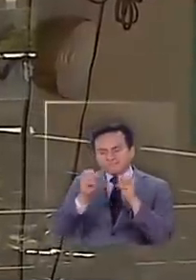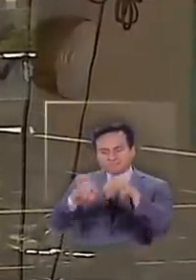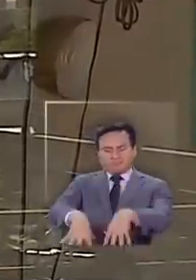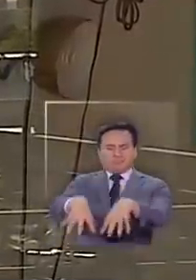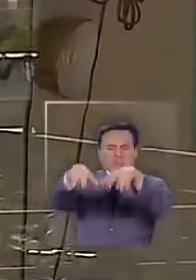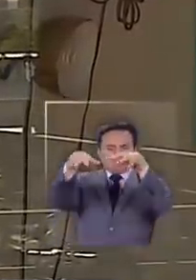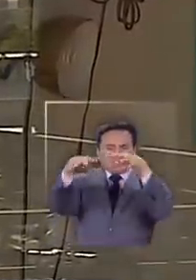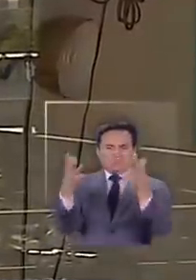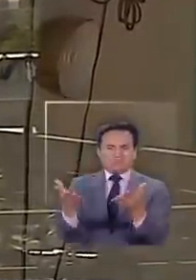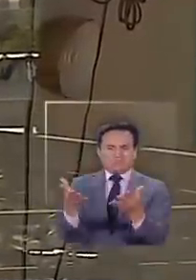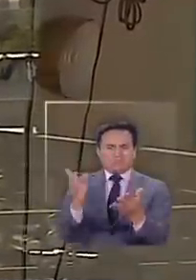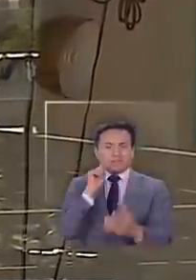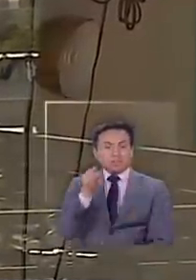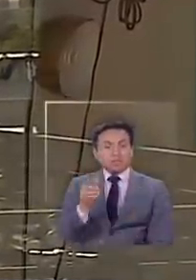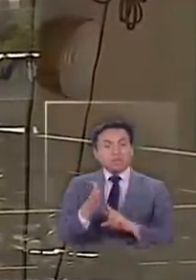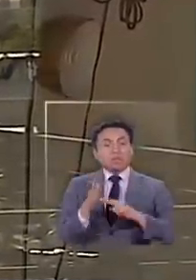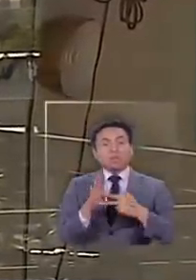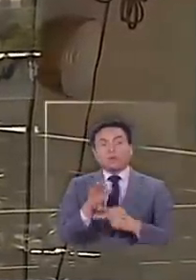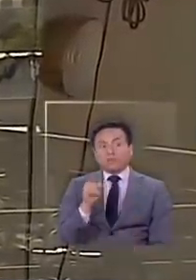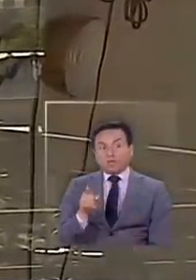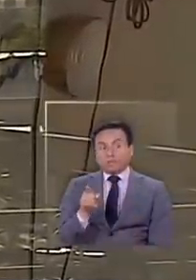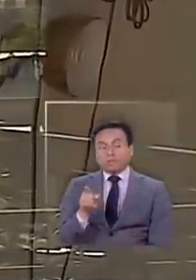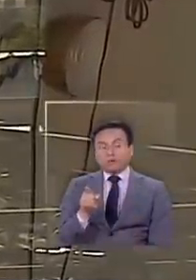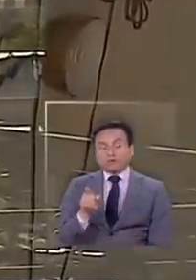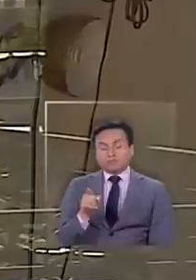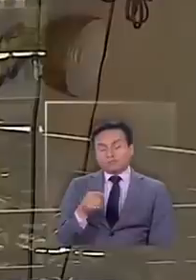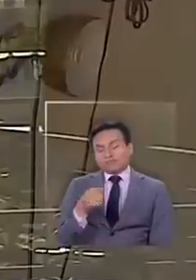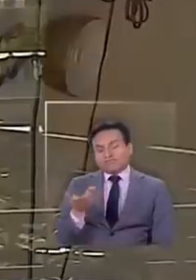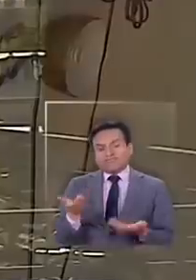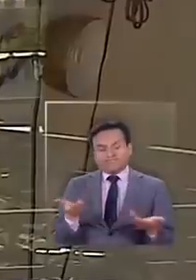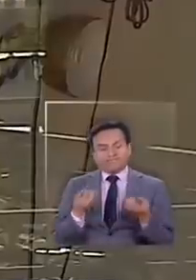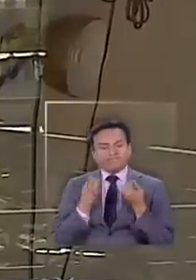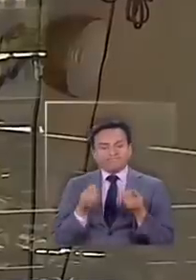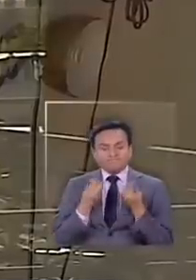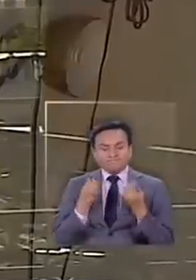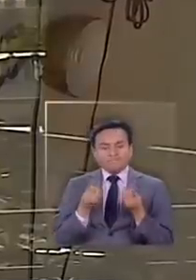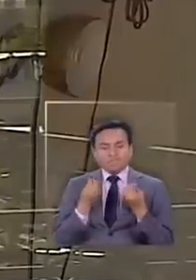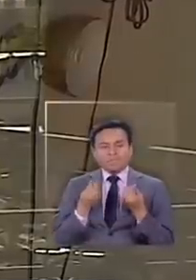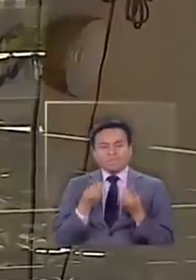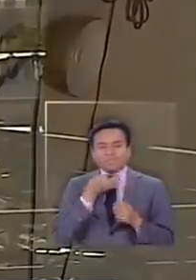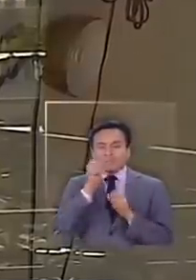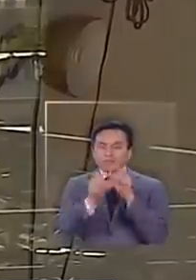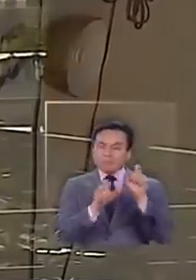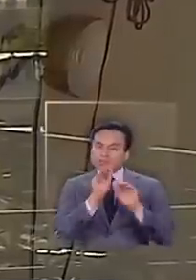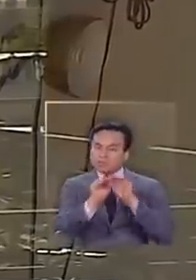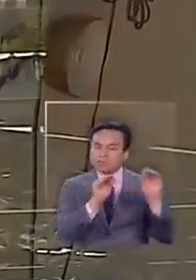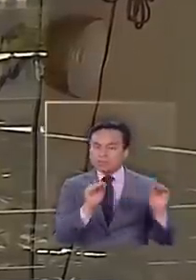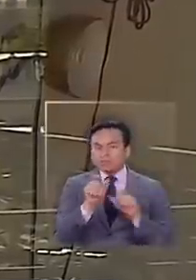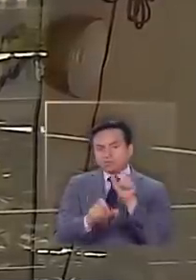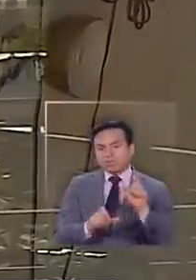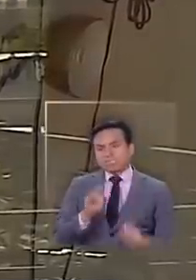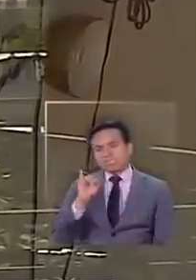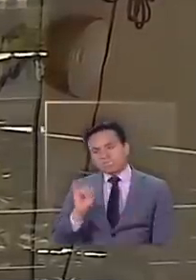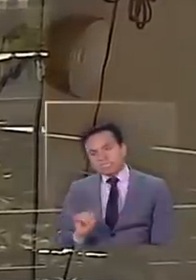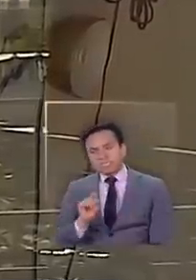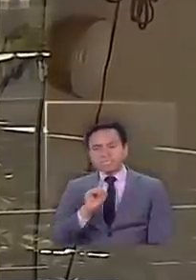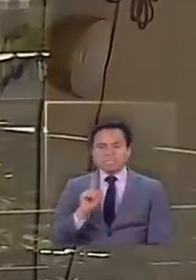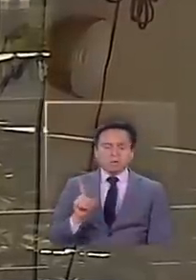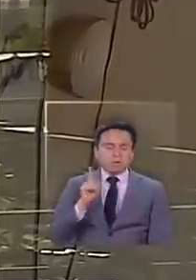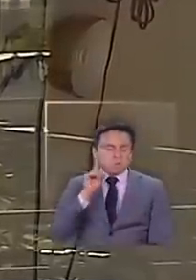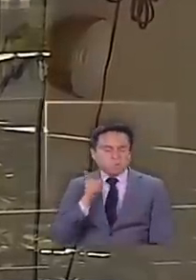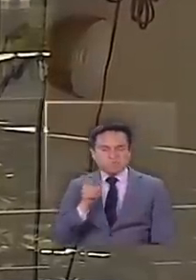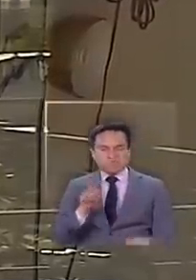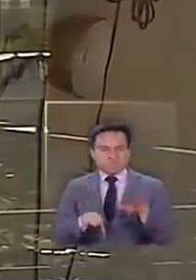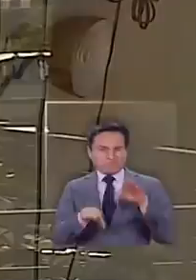entonces también ese es otro problema que uno pues obviamente le dice a las personas pero hay personas que sí otras que no